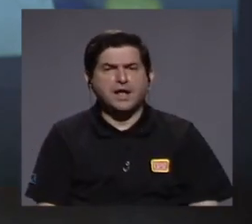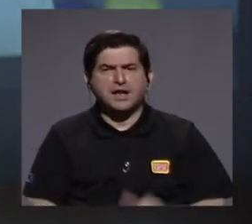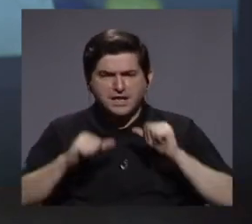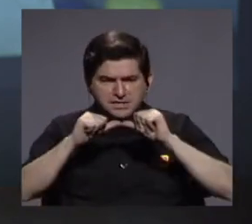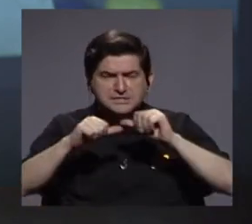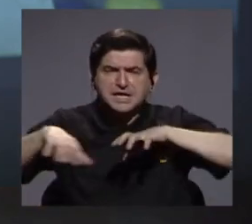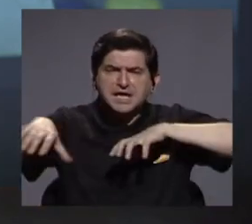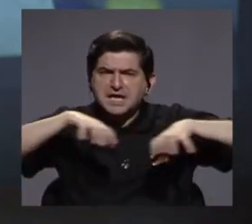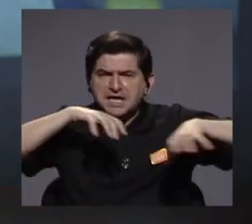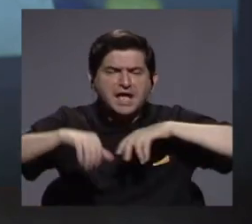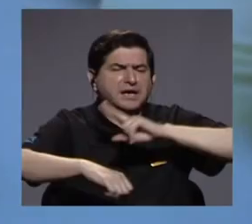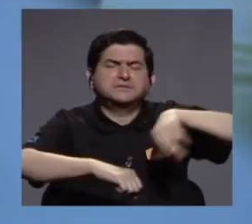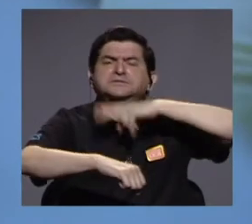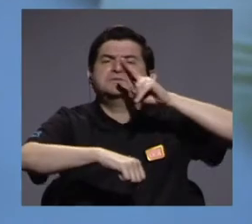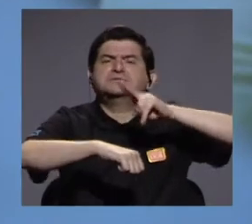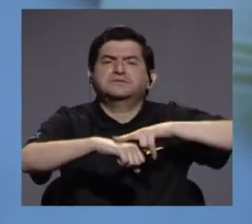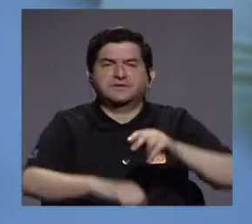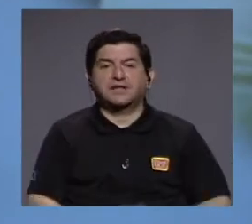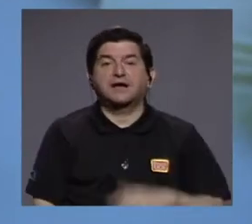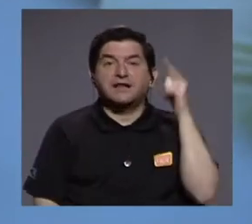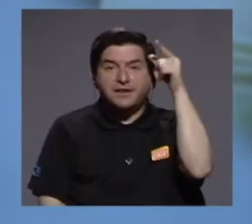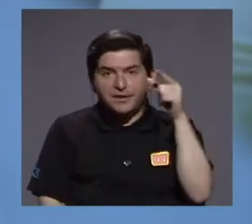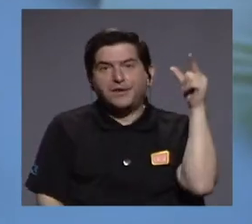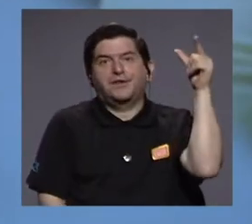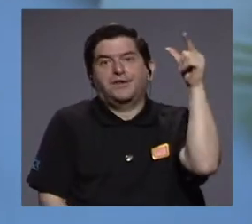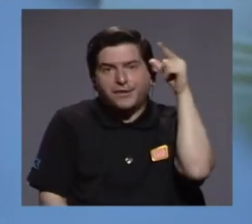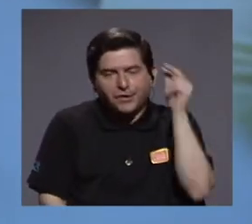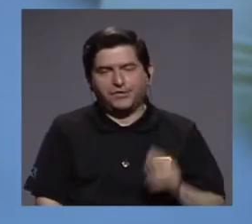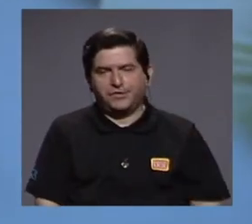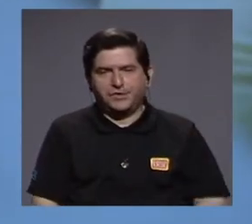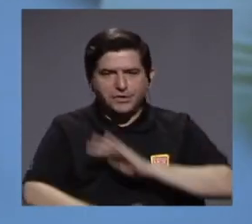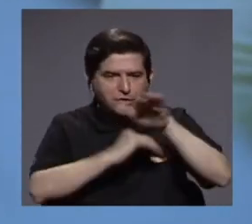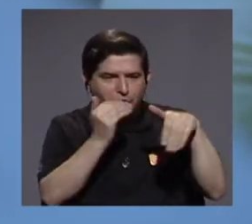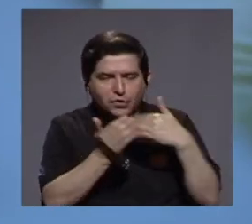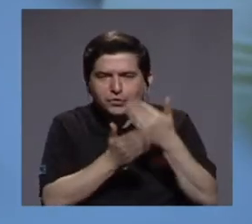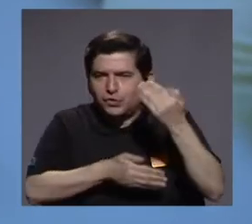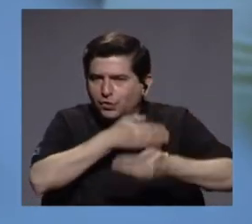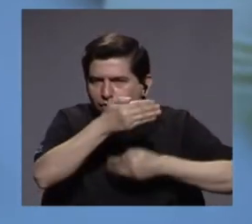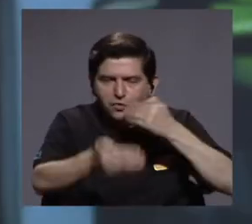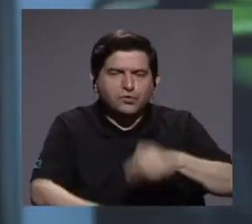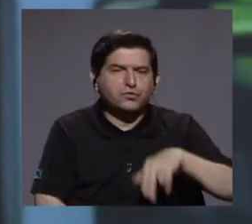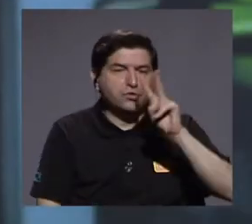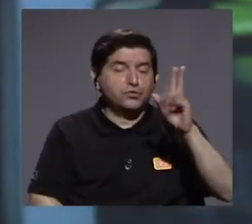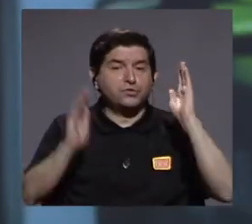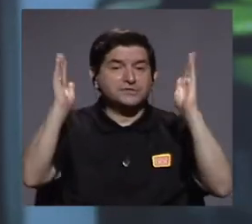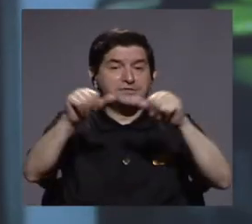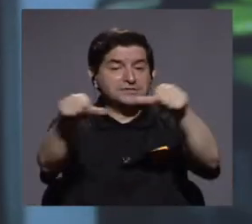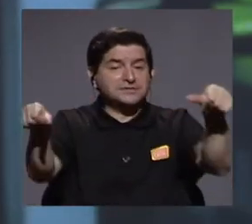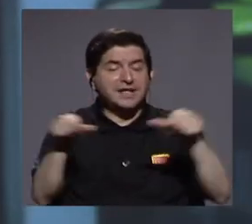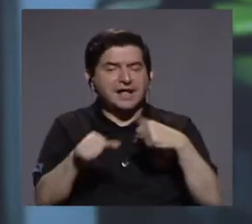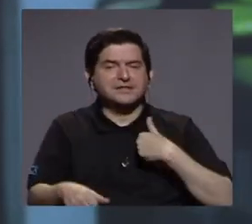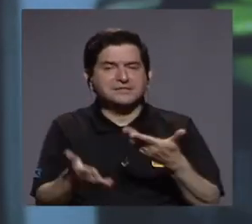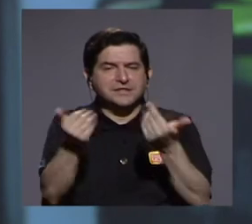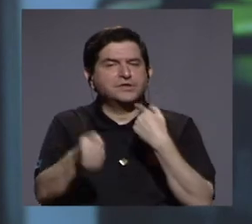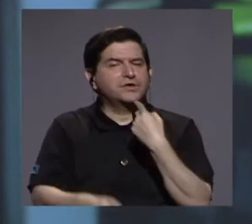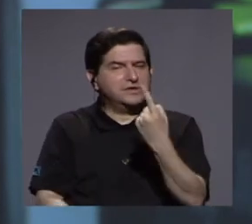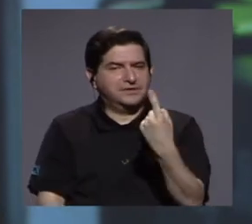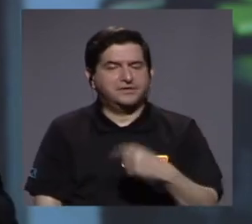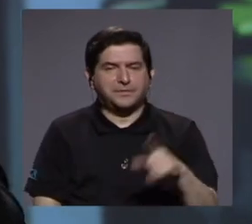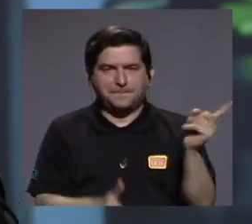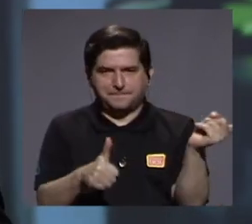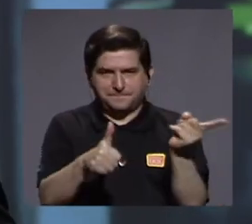seguir nuestras actividades normales. Obviamente en todo este proceso hubo dos grandes áreas que yo quisiera mencionar.